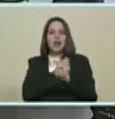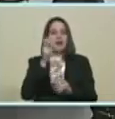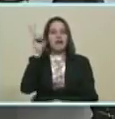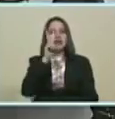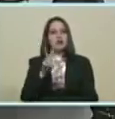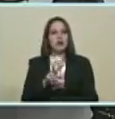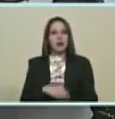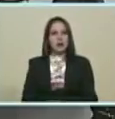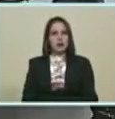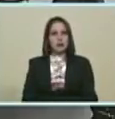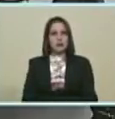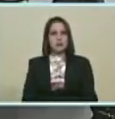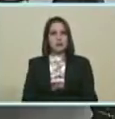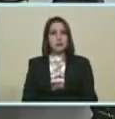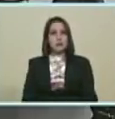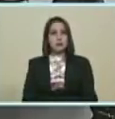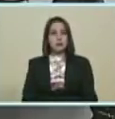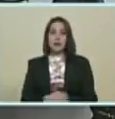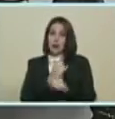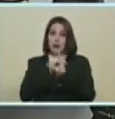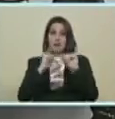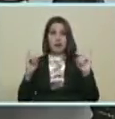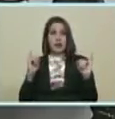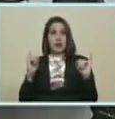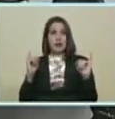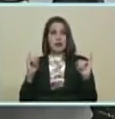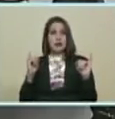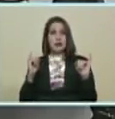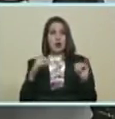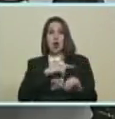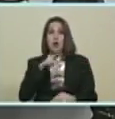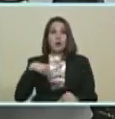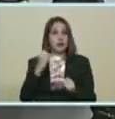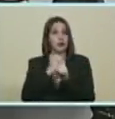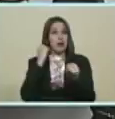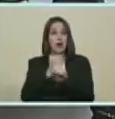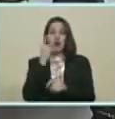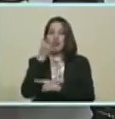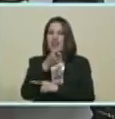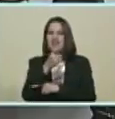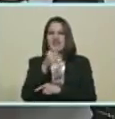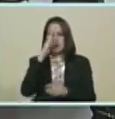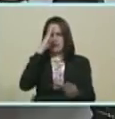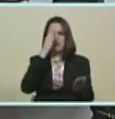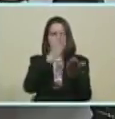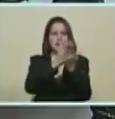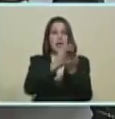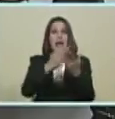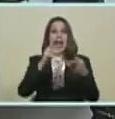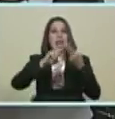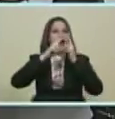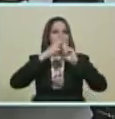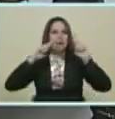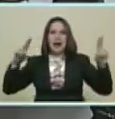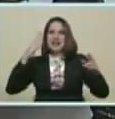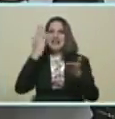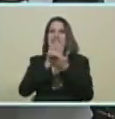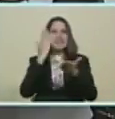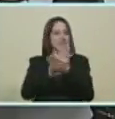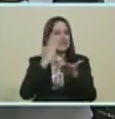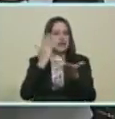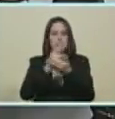Venezuela Así que con eso termino Nuestro trabajo Tiene que ser la paz Siempre Siempre La paz